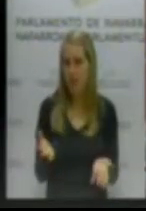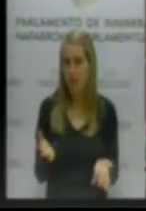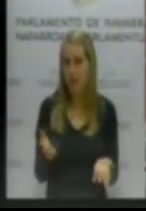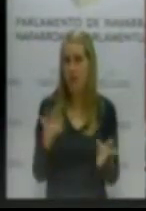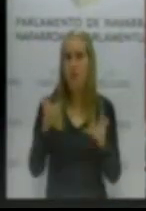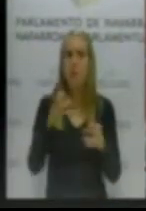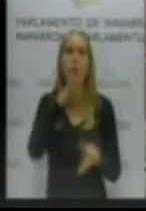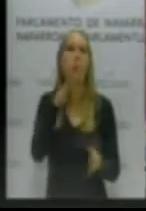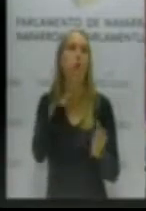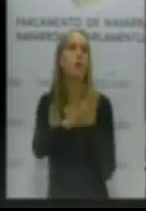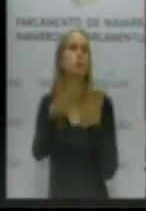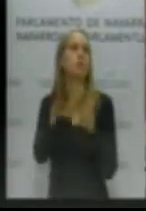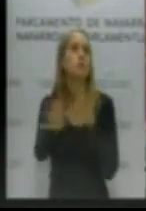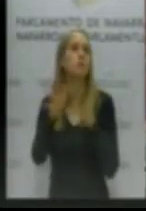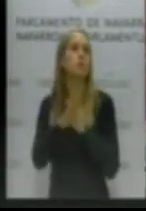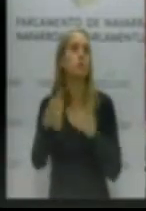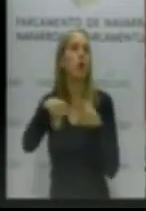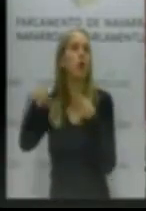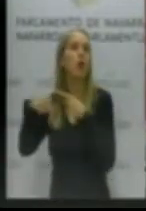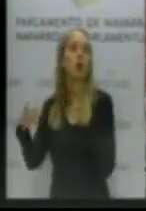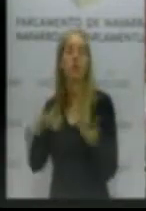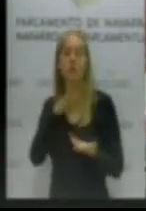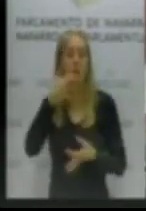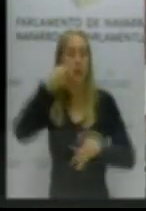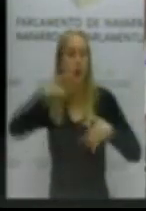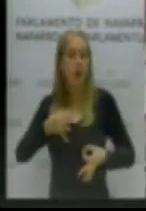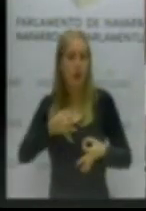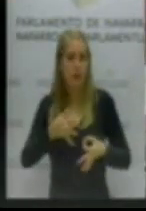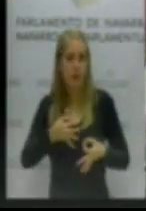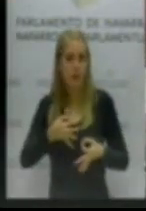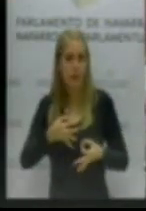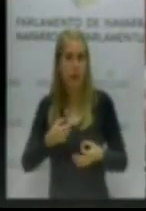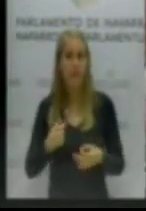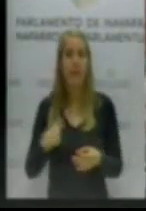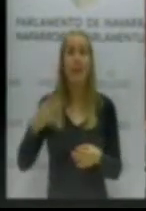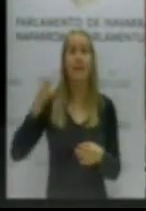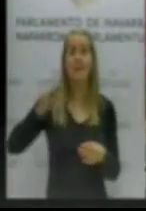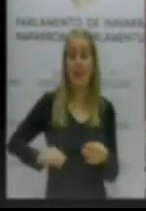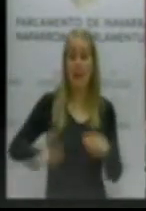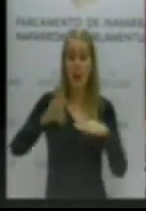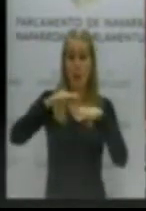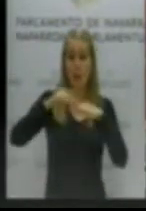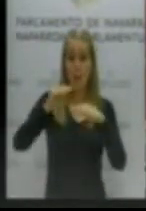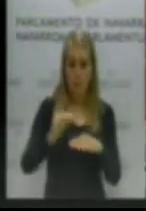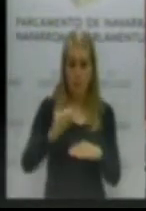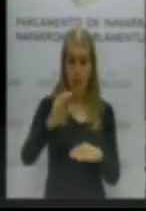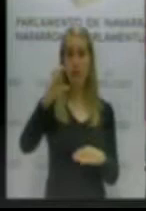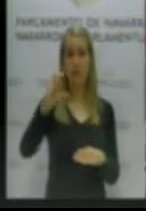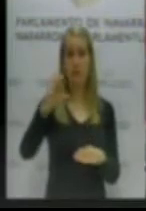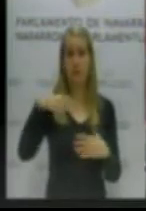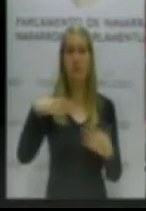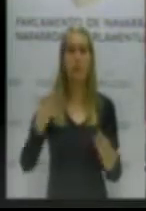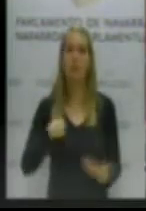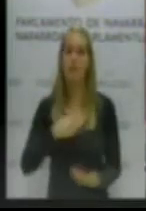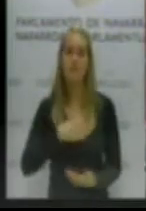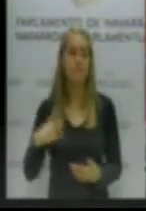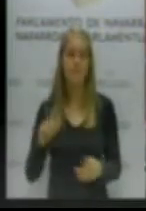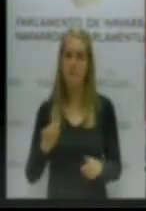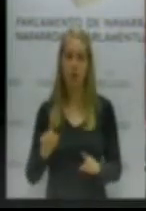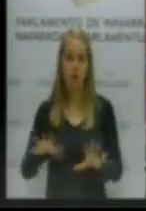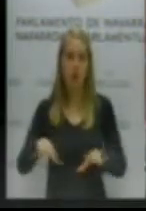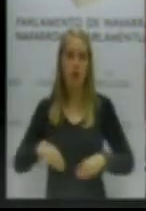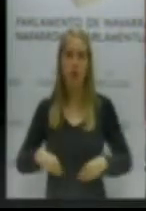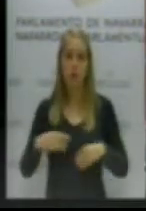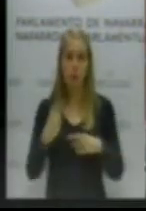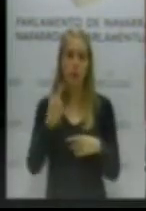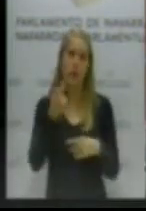argumentar cosas porque la realidad es que está subiendo y no quieren asumir esas